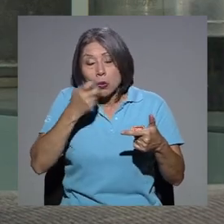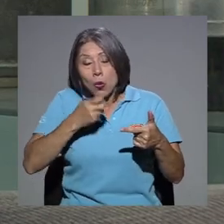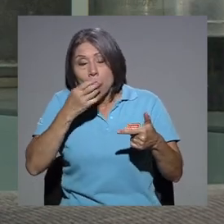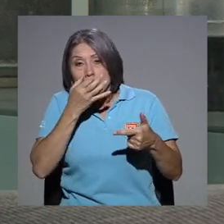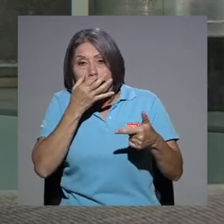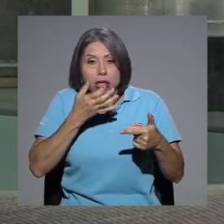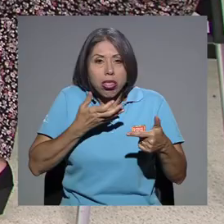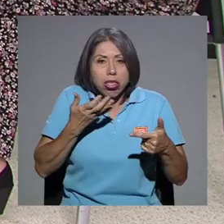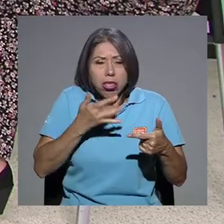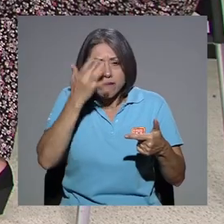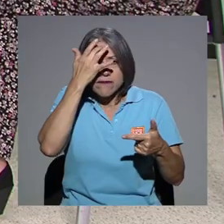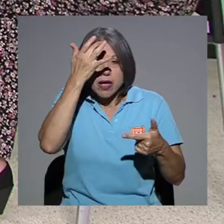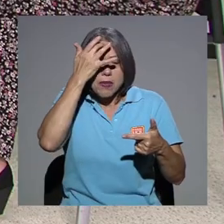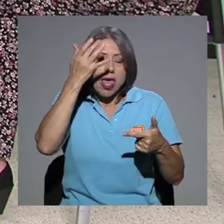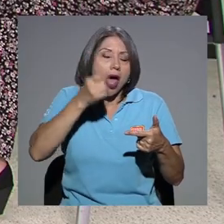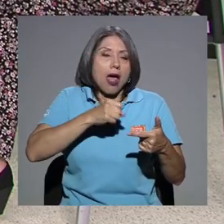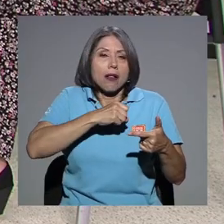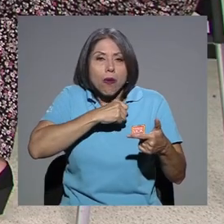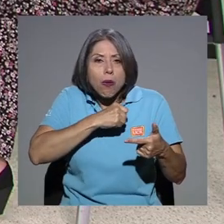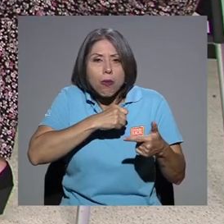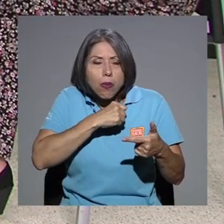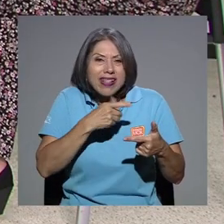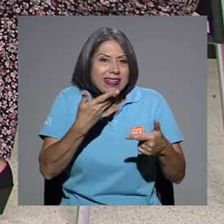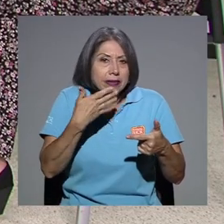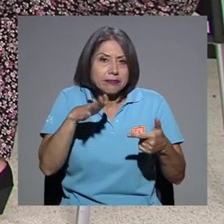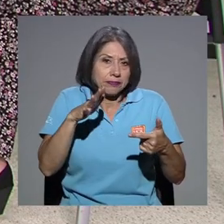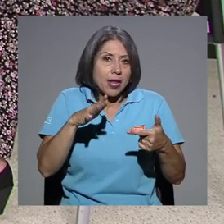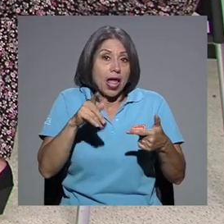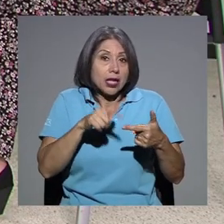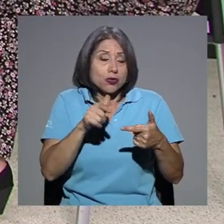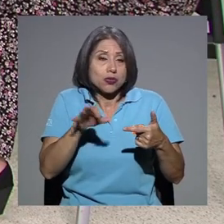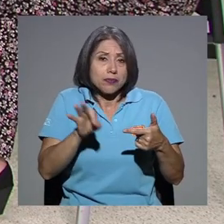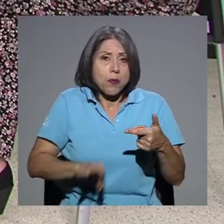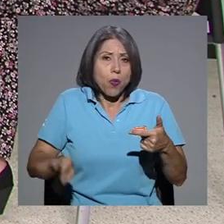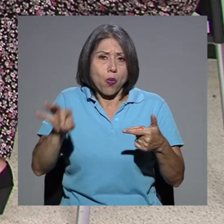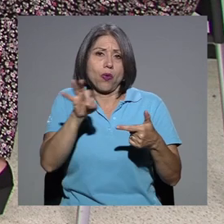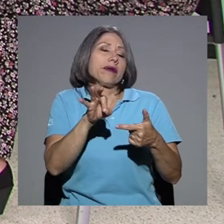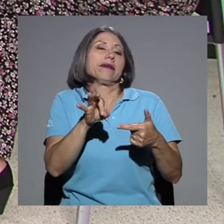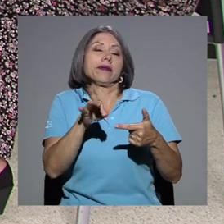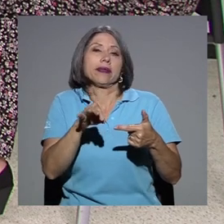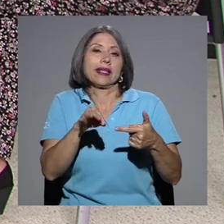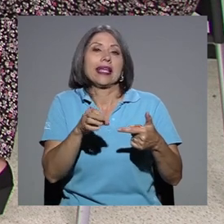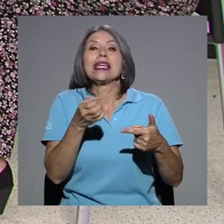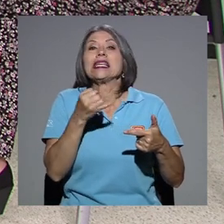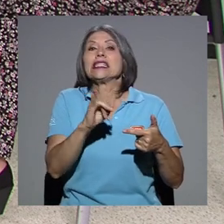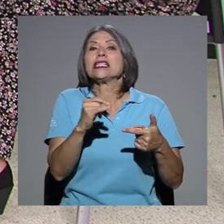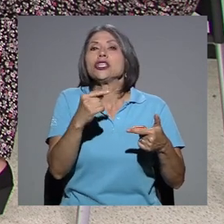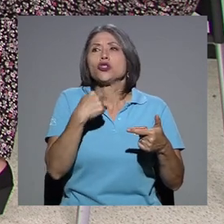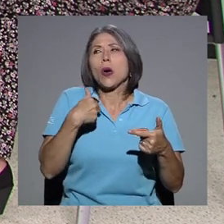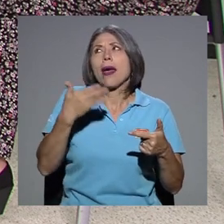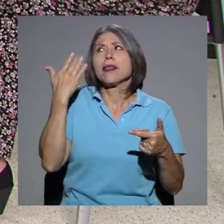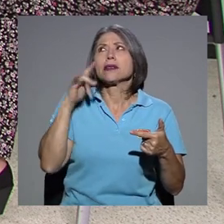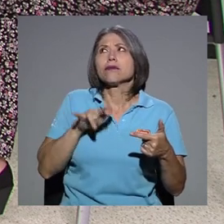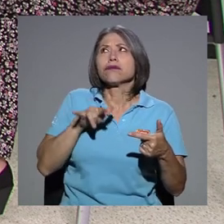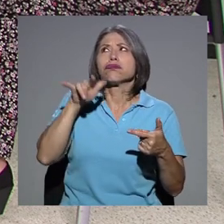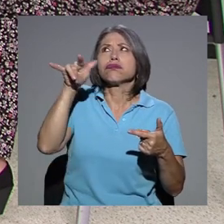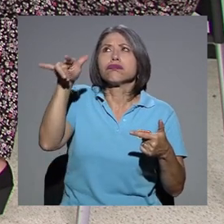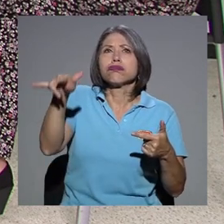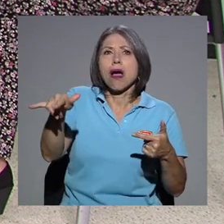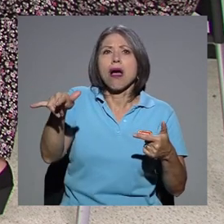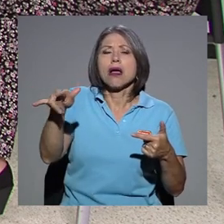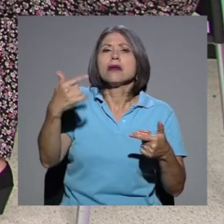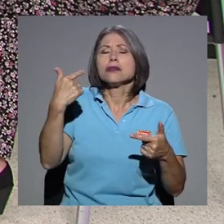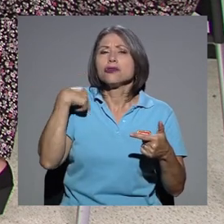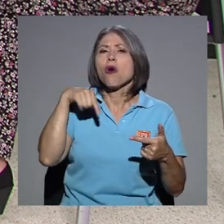la enfermedad, de tos y todo. Entonces, eso es importante. O sea, la parte de que si yo estuve de viaje y estuve en alguna de las zonas o con